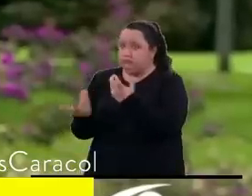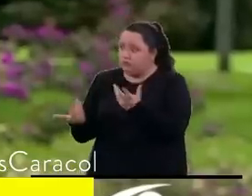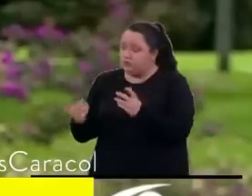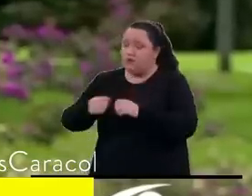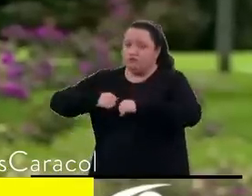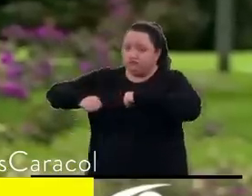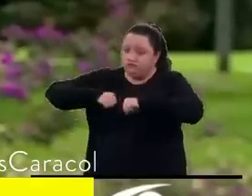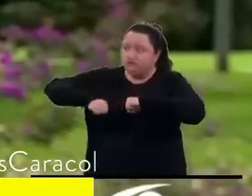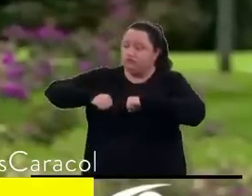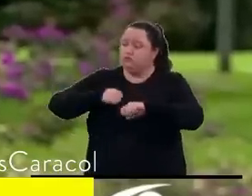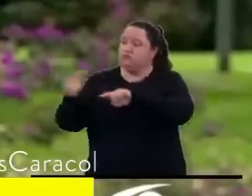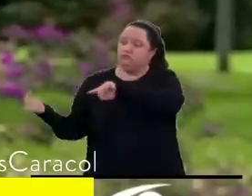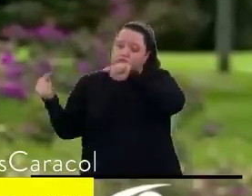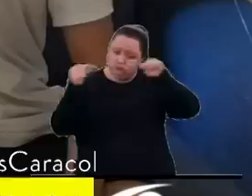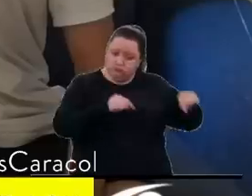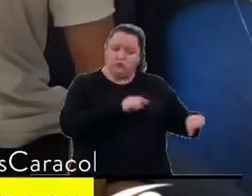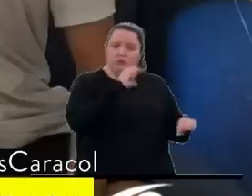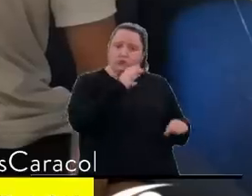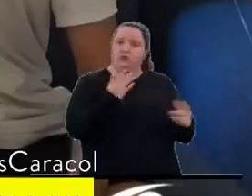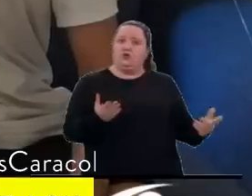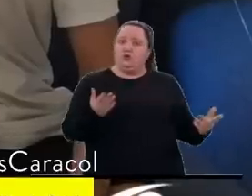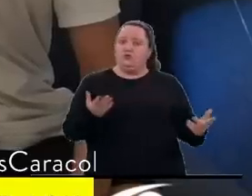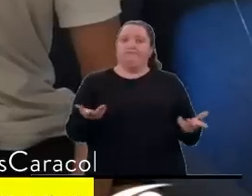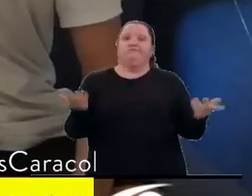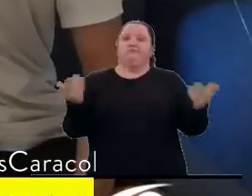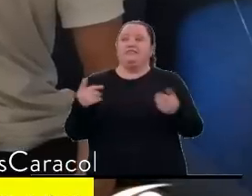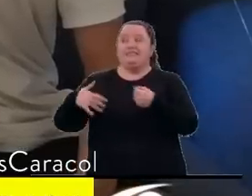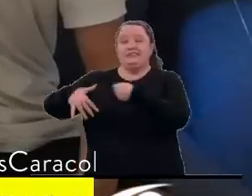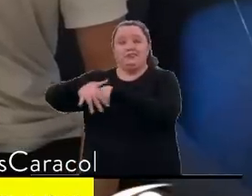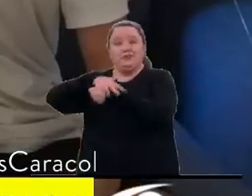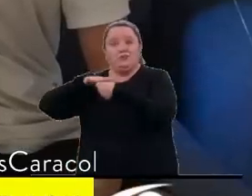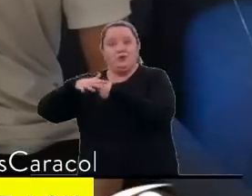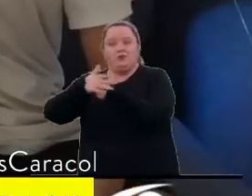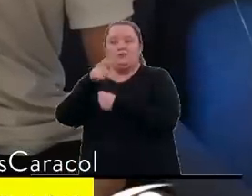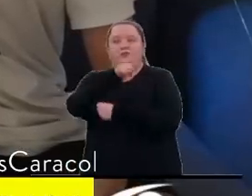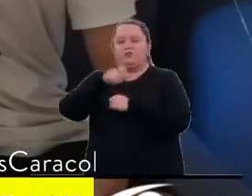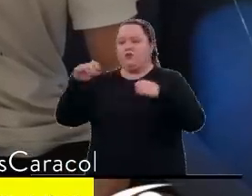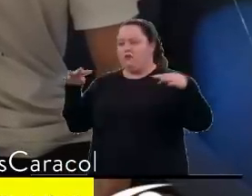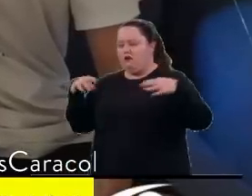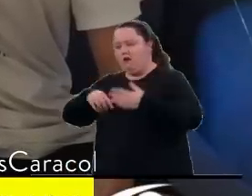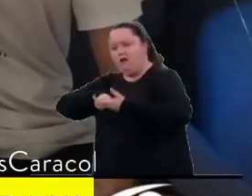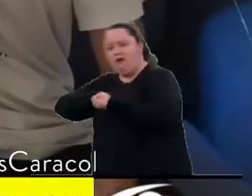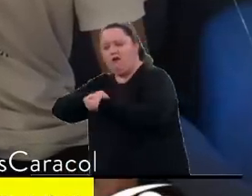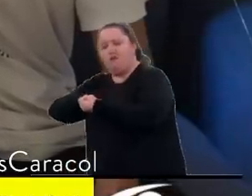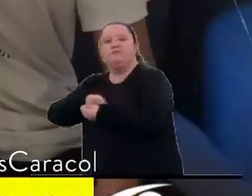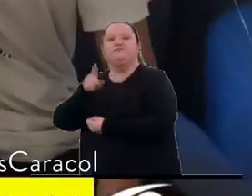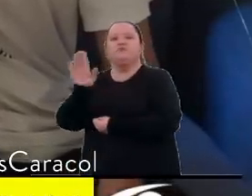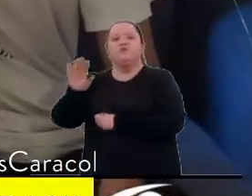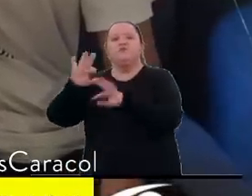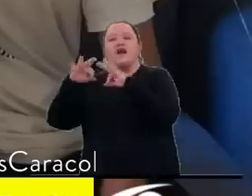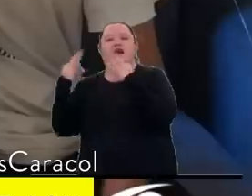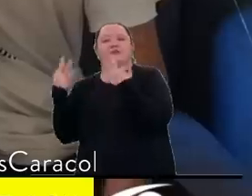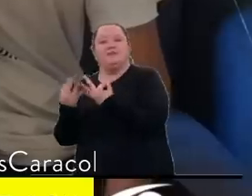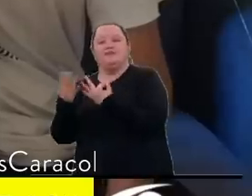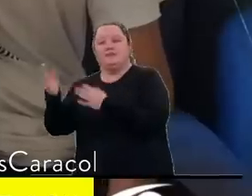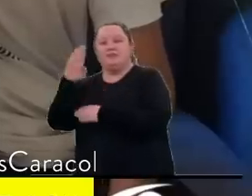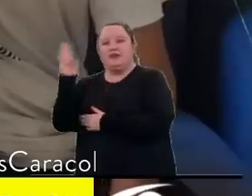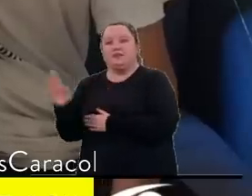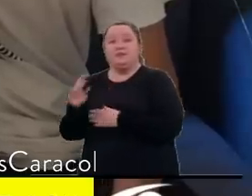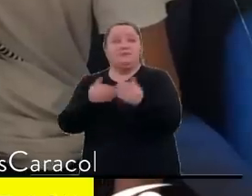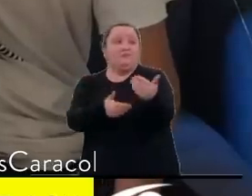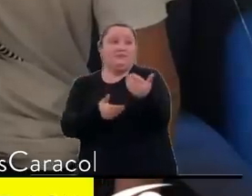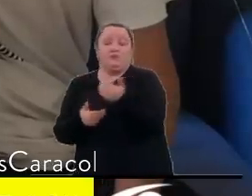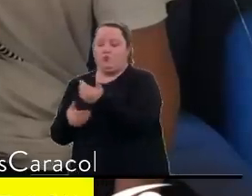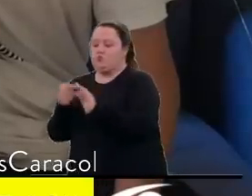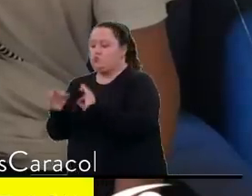esto para que la niña pueda regresar, porque imagínese. El caso ha generado tantas muestras de solidaridad, que una familia en Brasil cuidó a la bebé mientras los papás